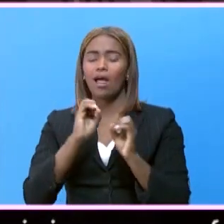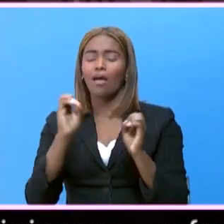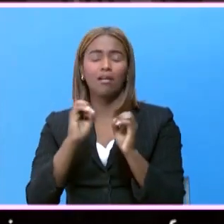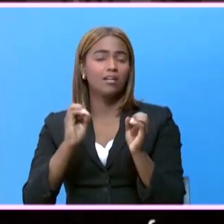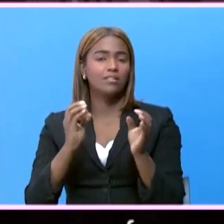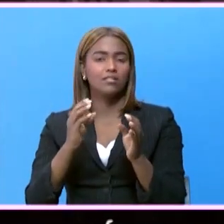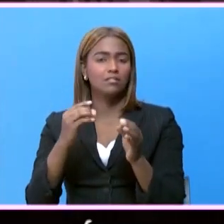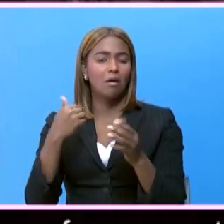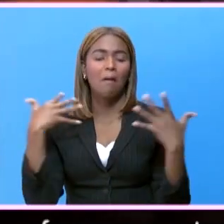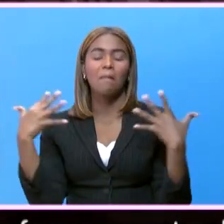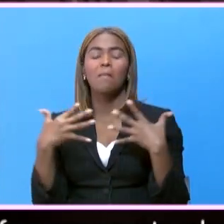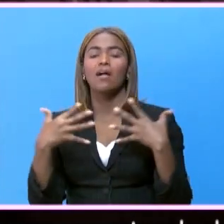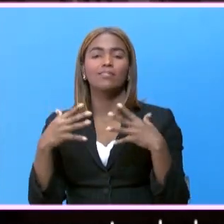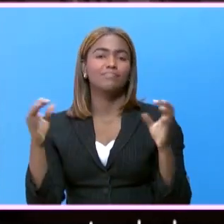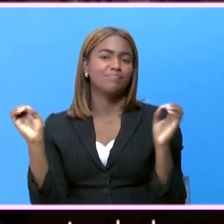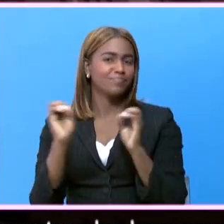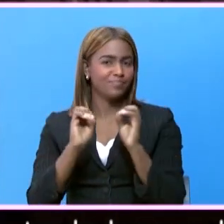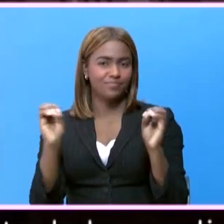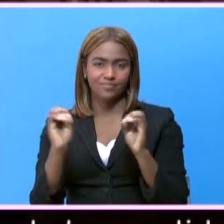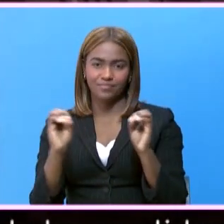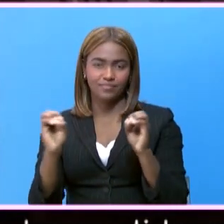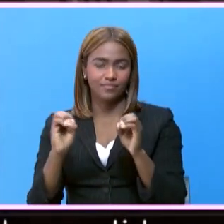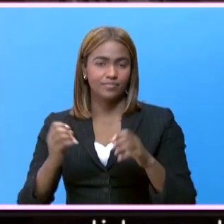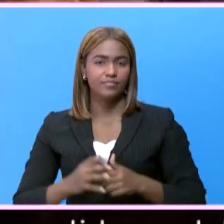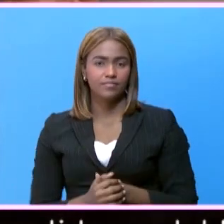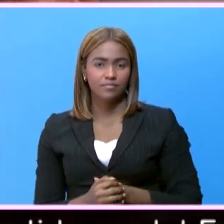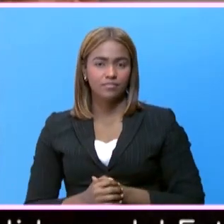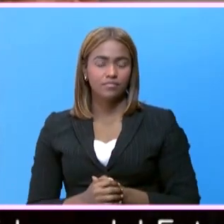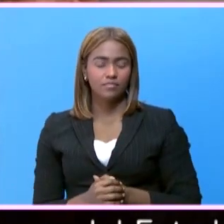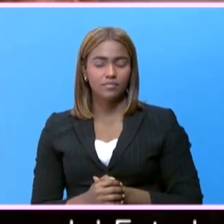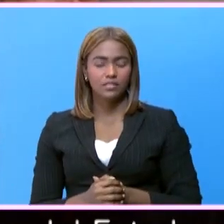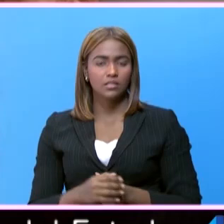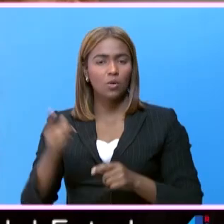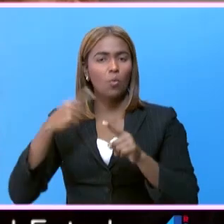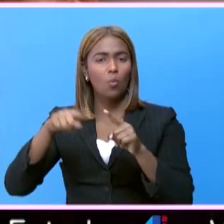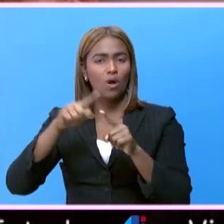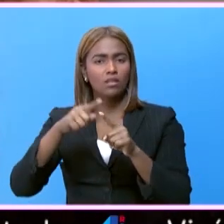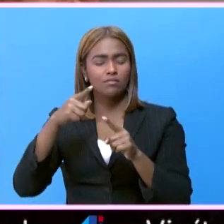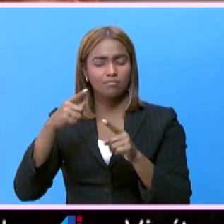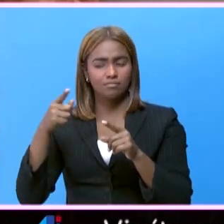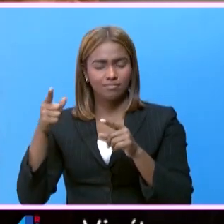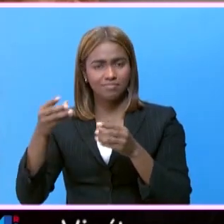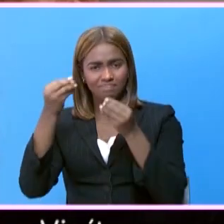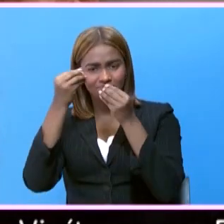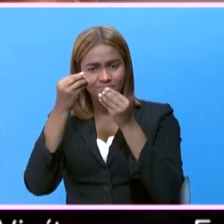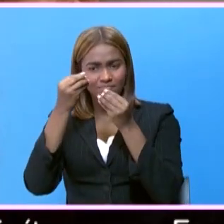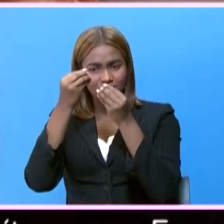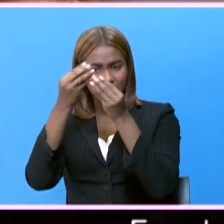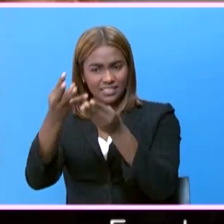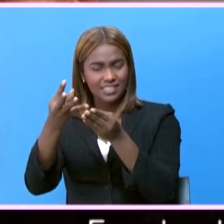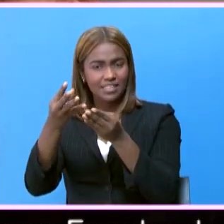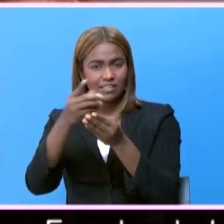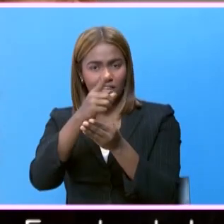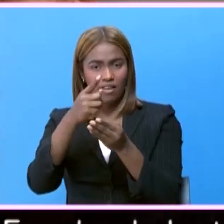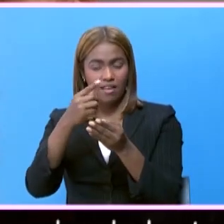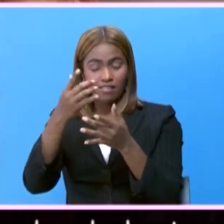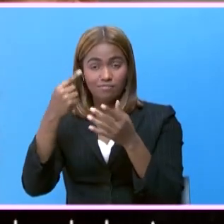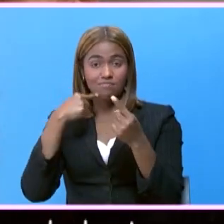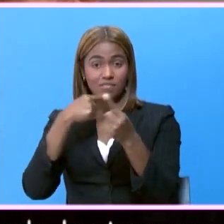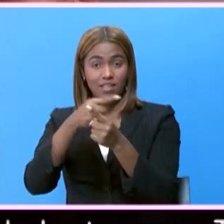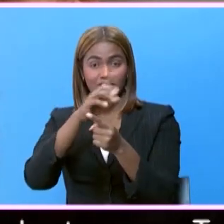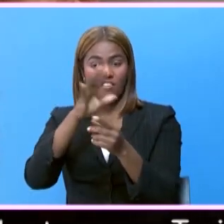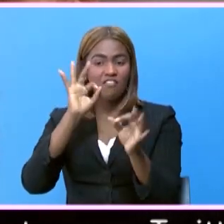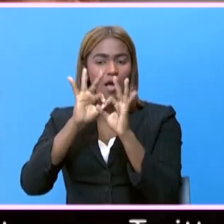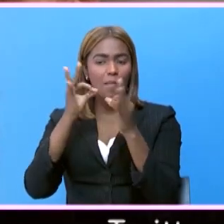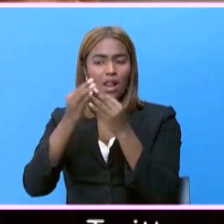de eso. ¿No sintió temor? No sentí ningún temor. Doña Julia, cuando da usted la información, la noticia a su